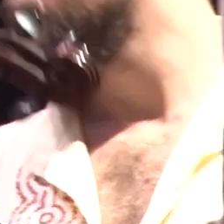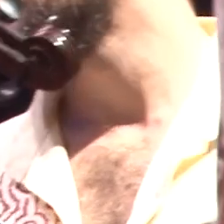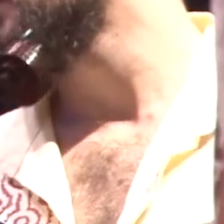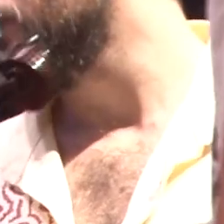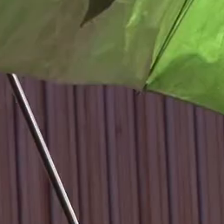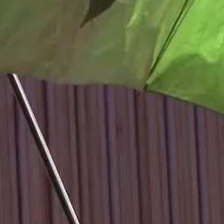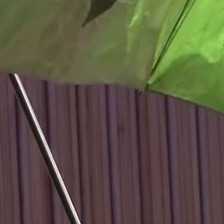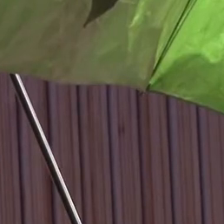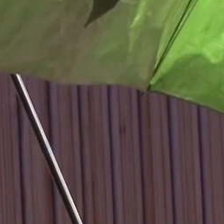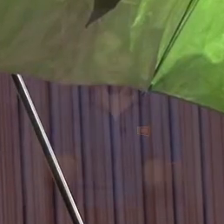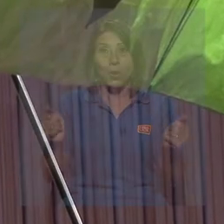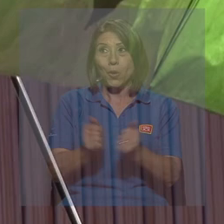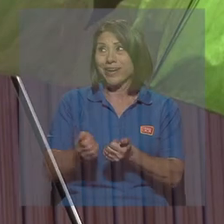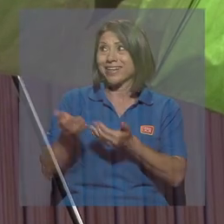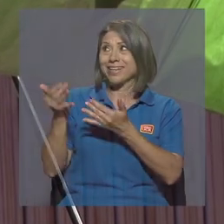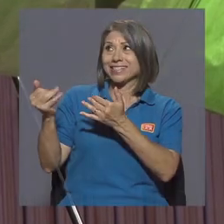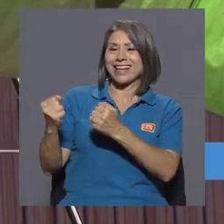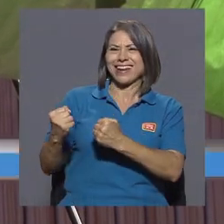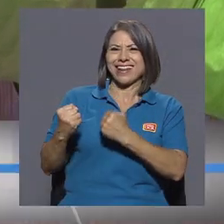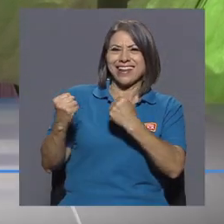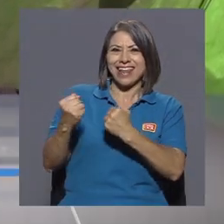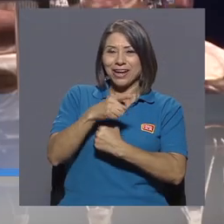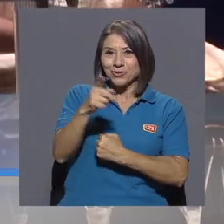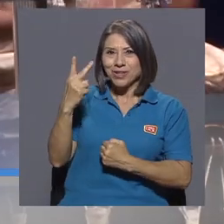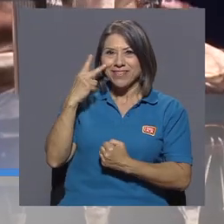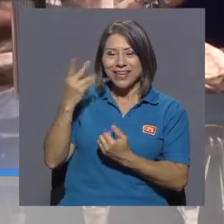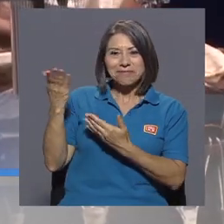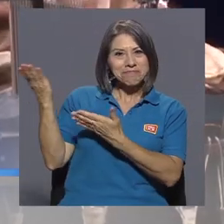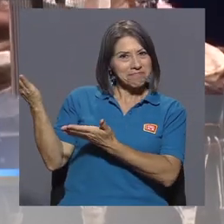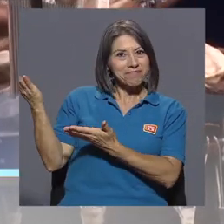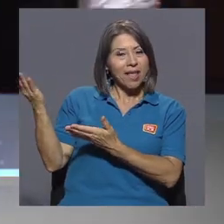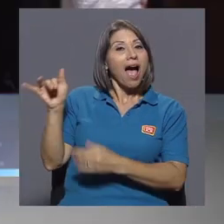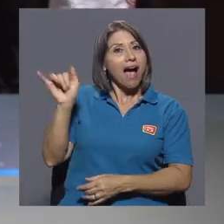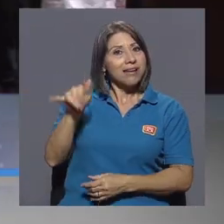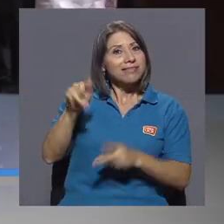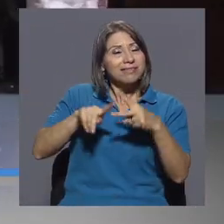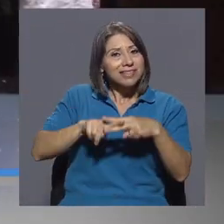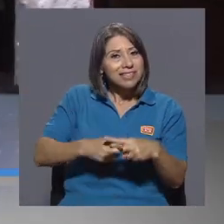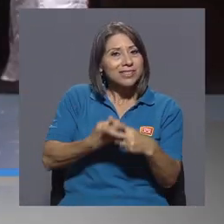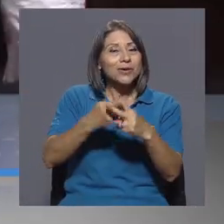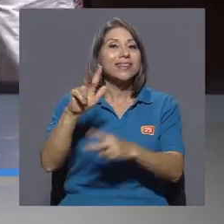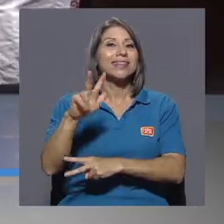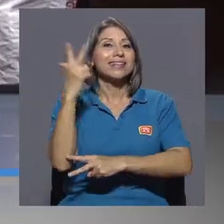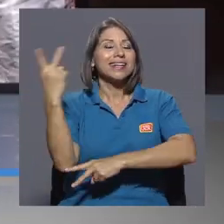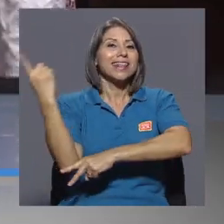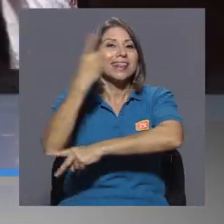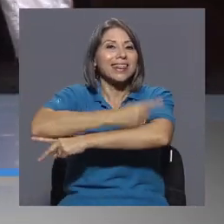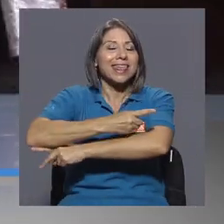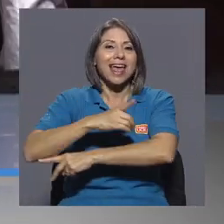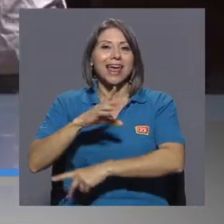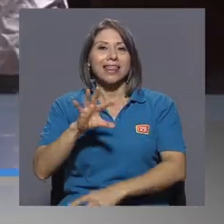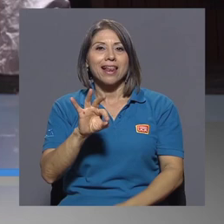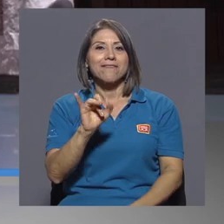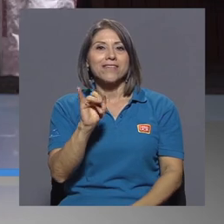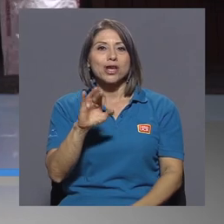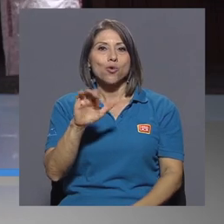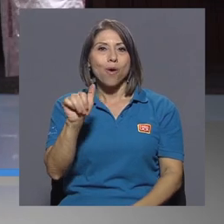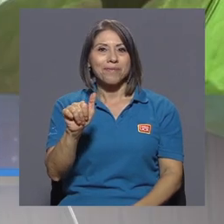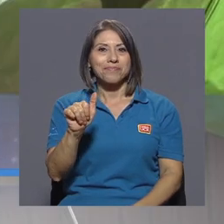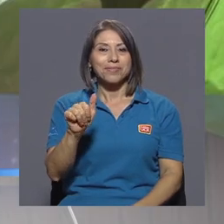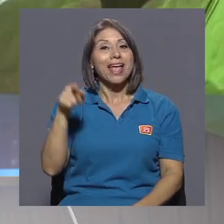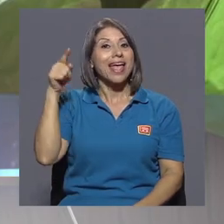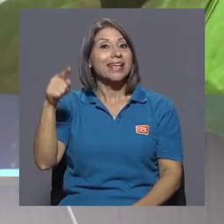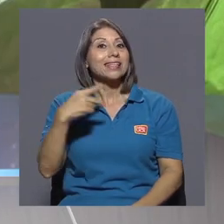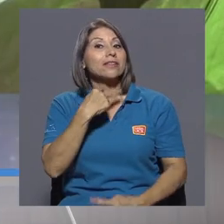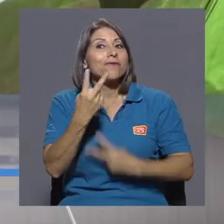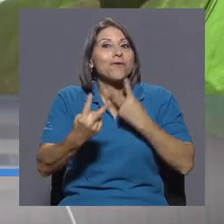Con esta energía que usted ve en el escenario, así inició el tercer día del FICUA. Estas melodiosas